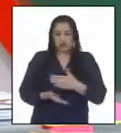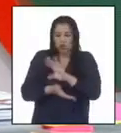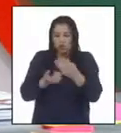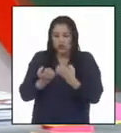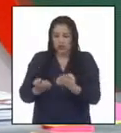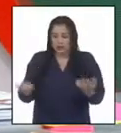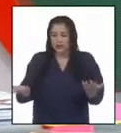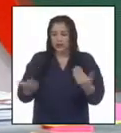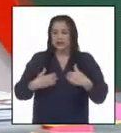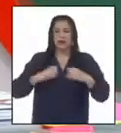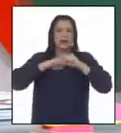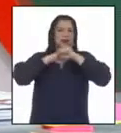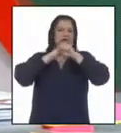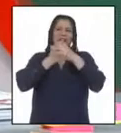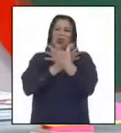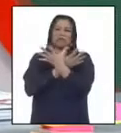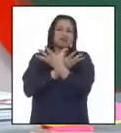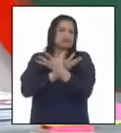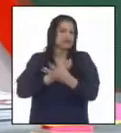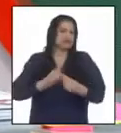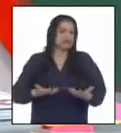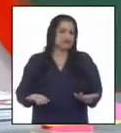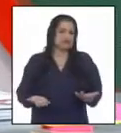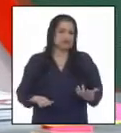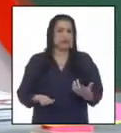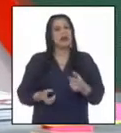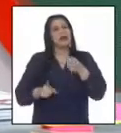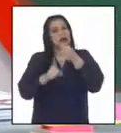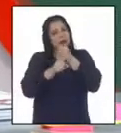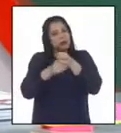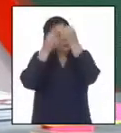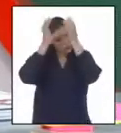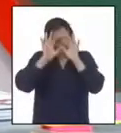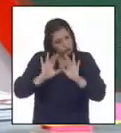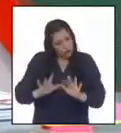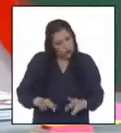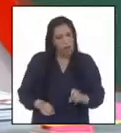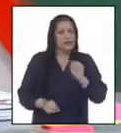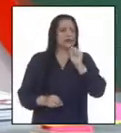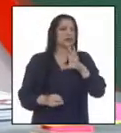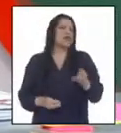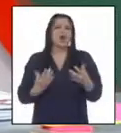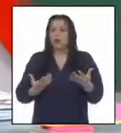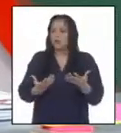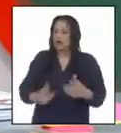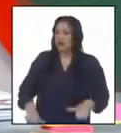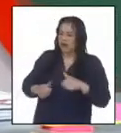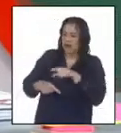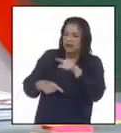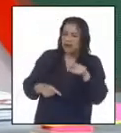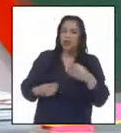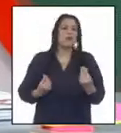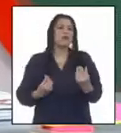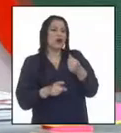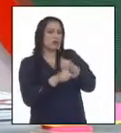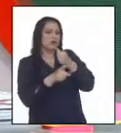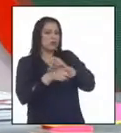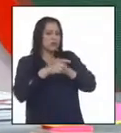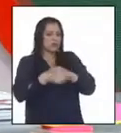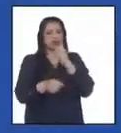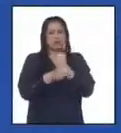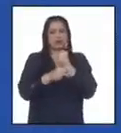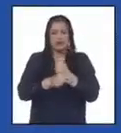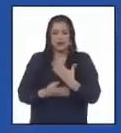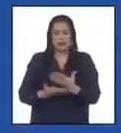que contamos para la campaña se agotan. El mismo informe describía las condiciones en que a veces trabajó. Les muestro esta